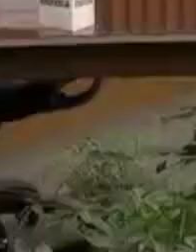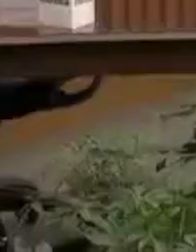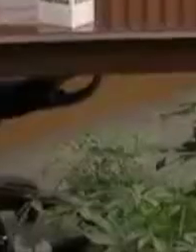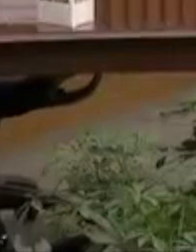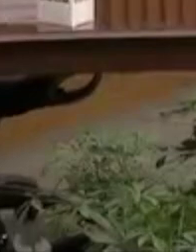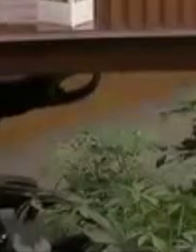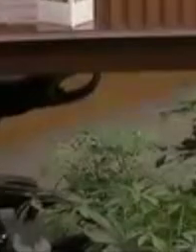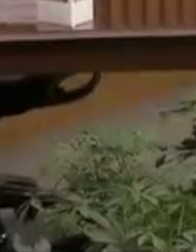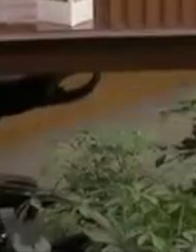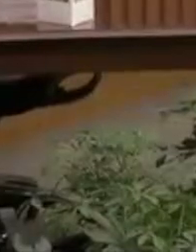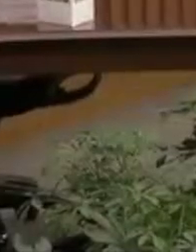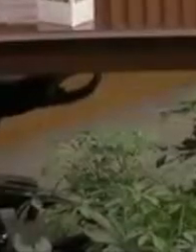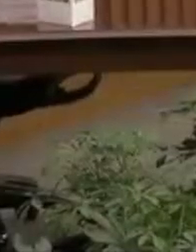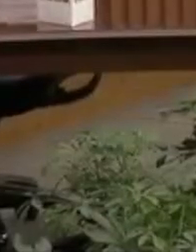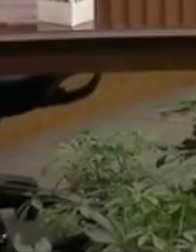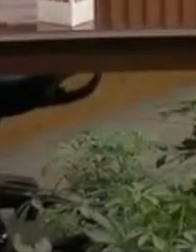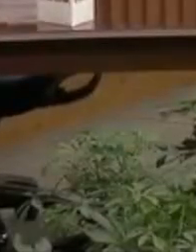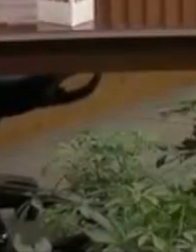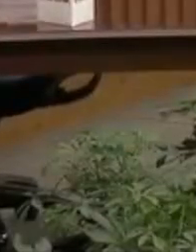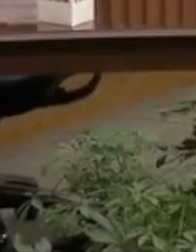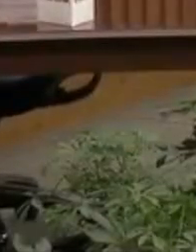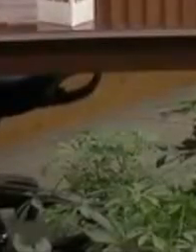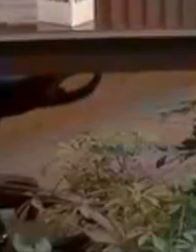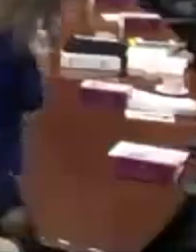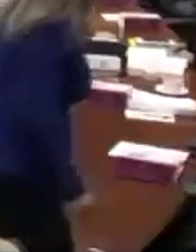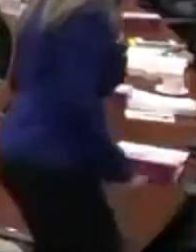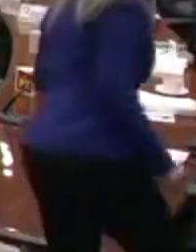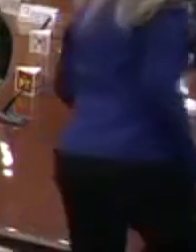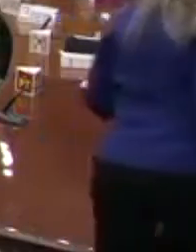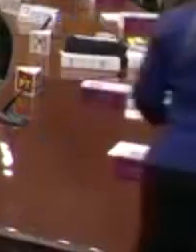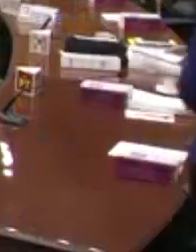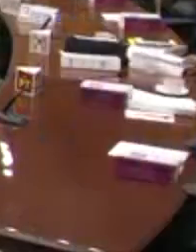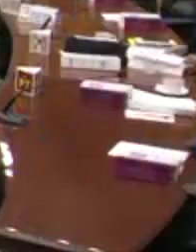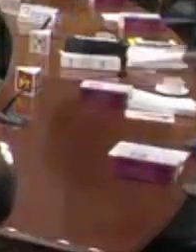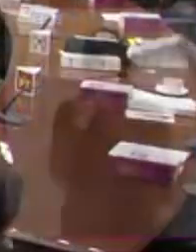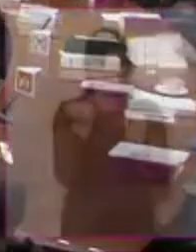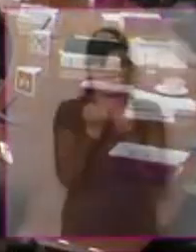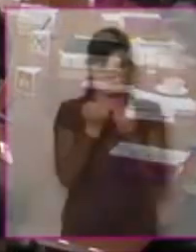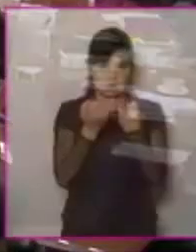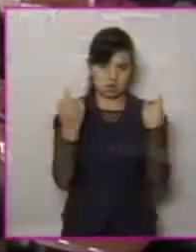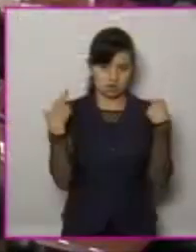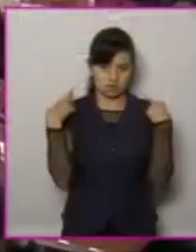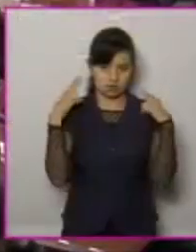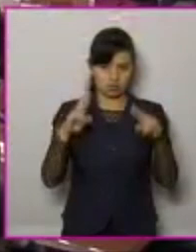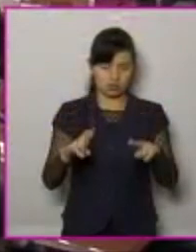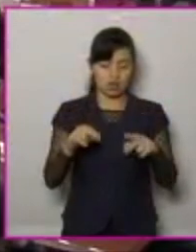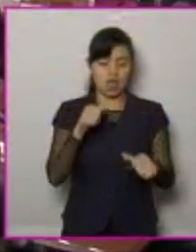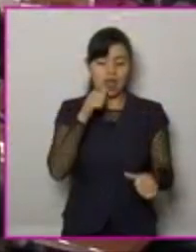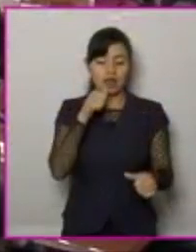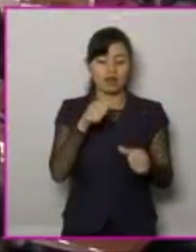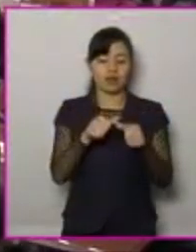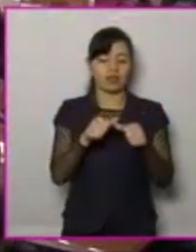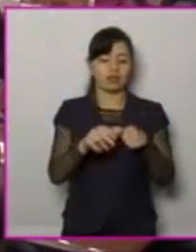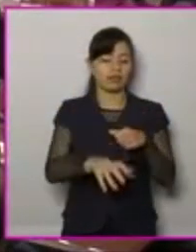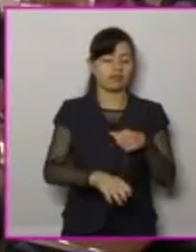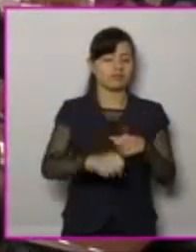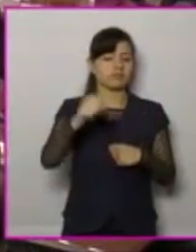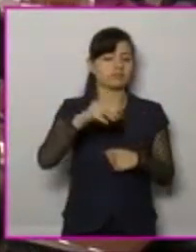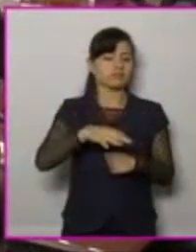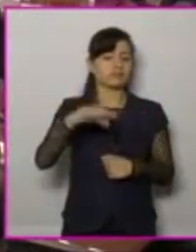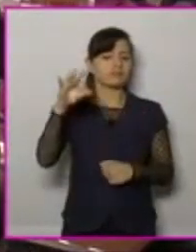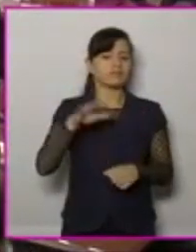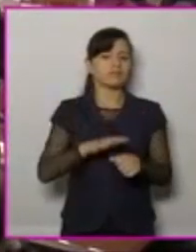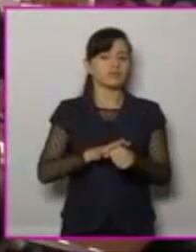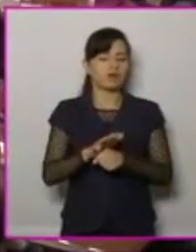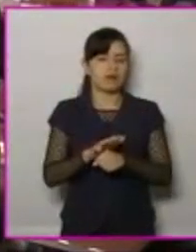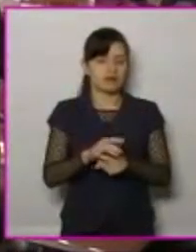letra A y hayan nacido en los meses de julio y agosto serán los responsables de un promedio de 16.000 casillas que se instalarán